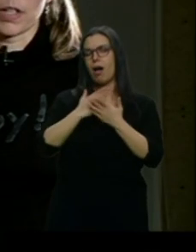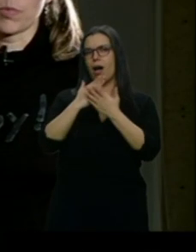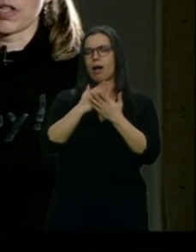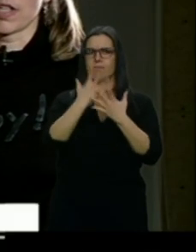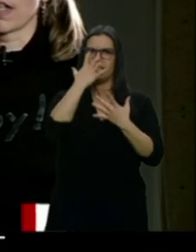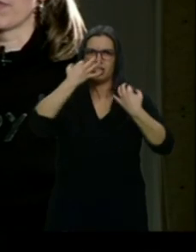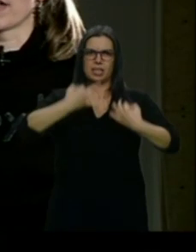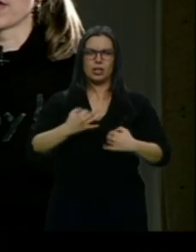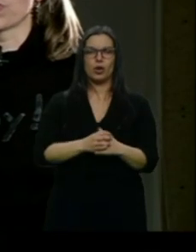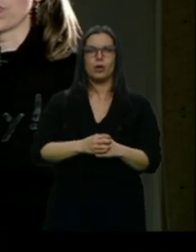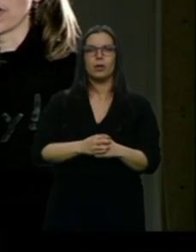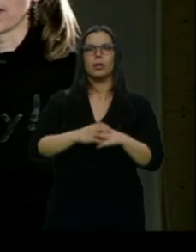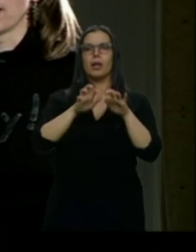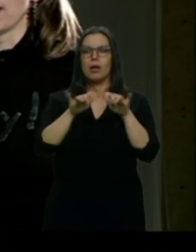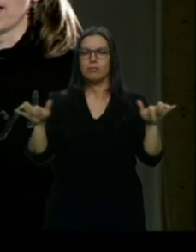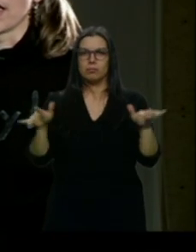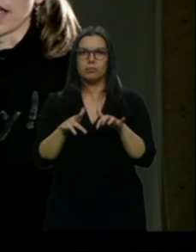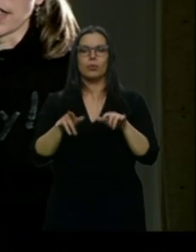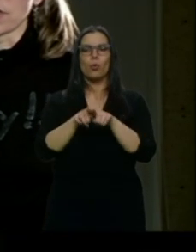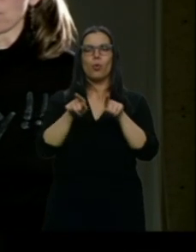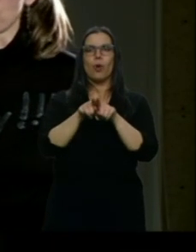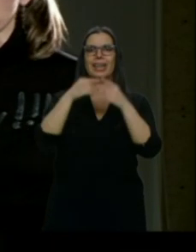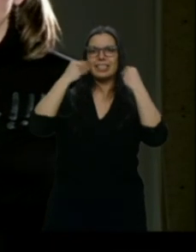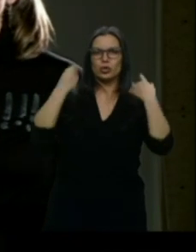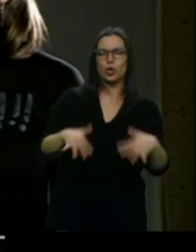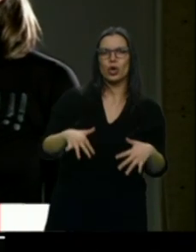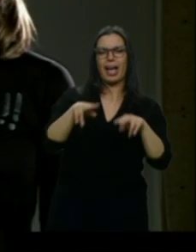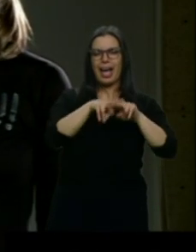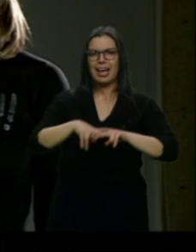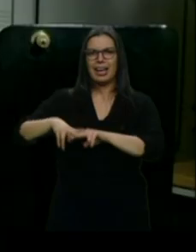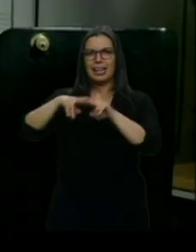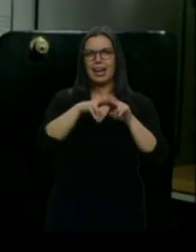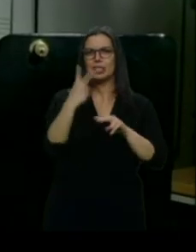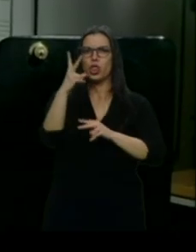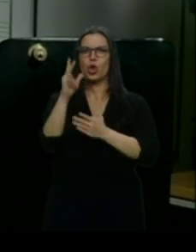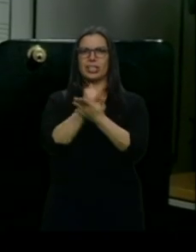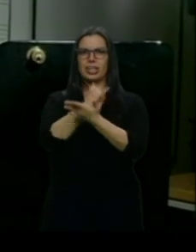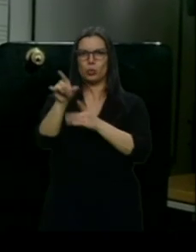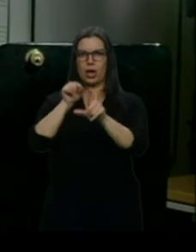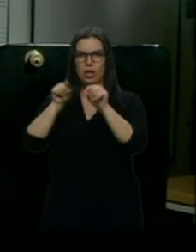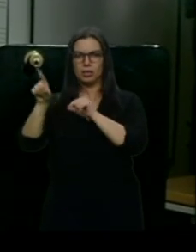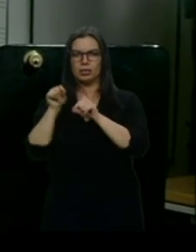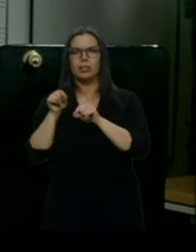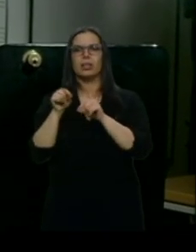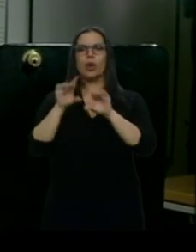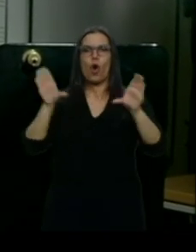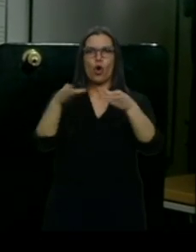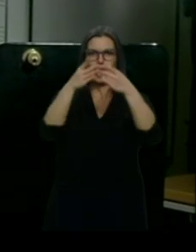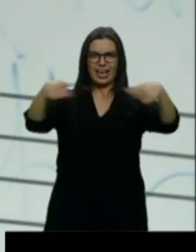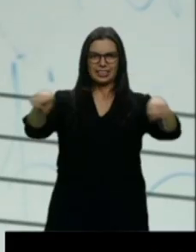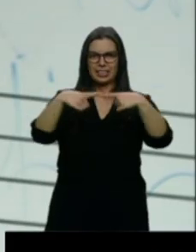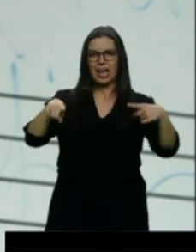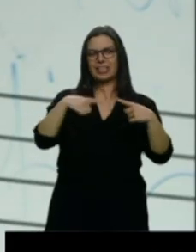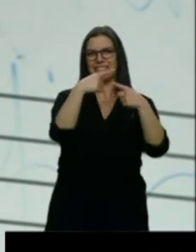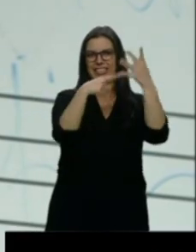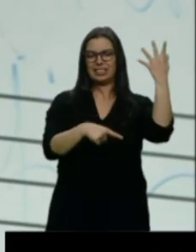complementario, música de cámara, historia, análisis, dos optativas, orquesta. El Conservatorio es una carrera paralela que se hace al mismo